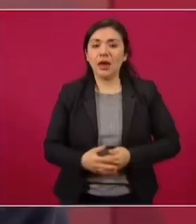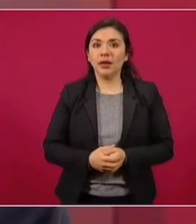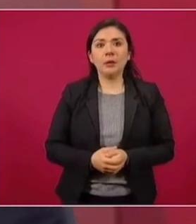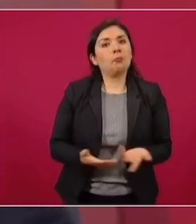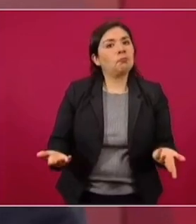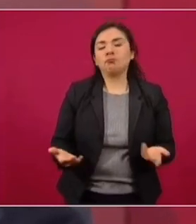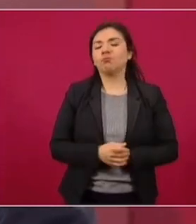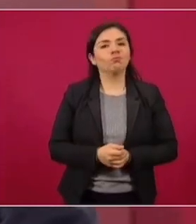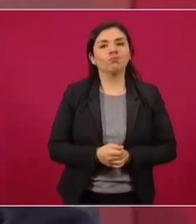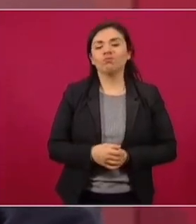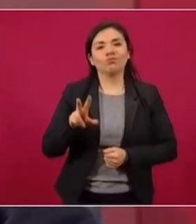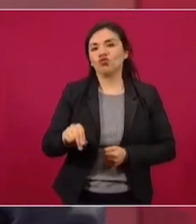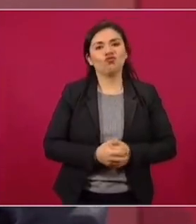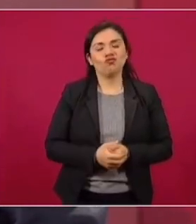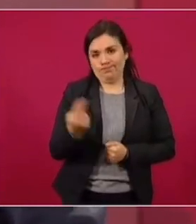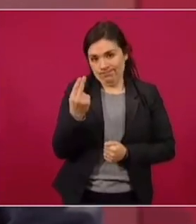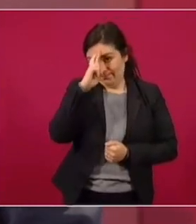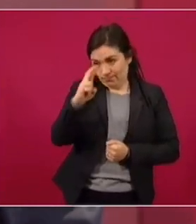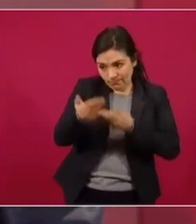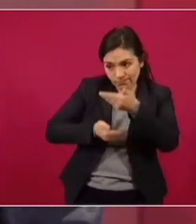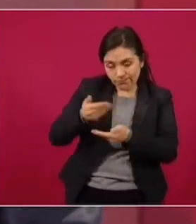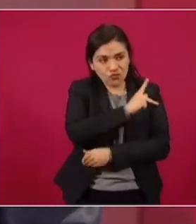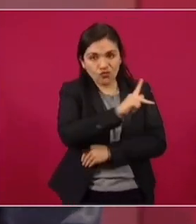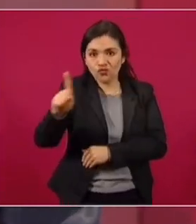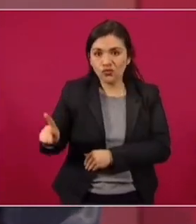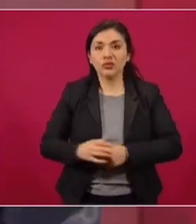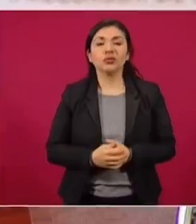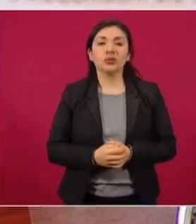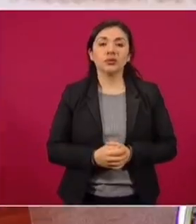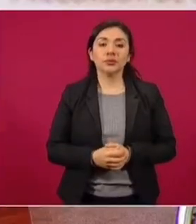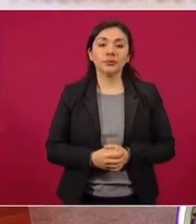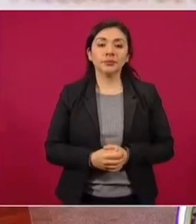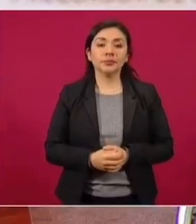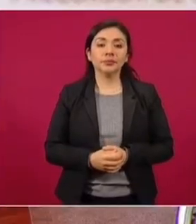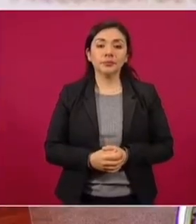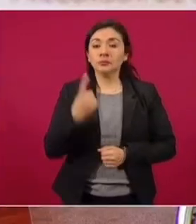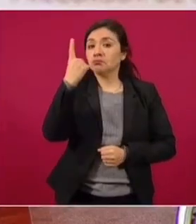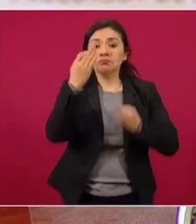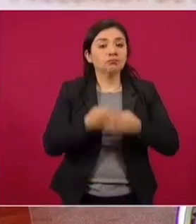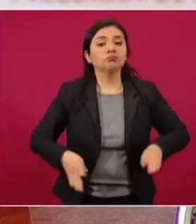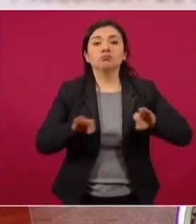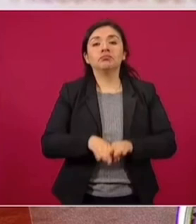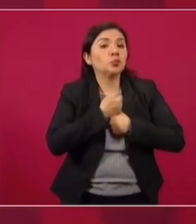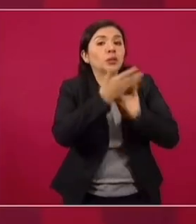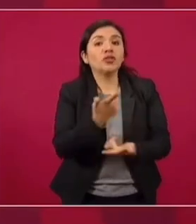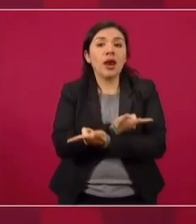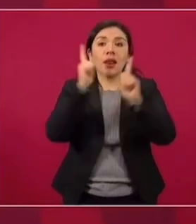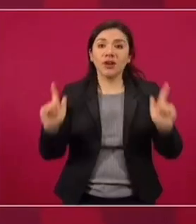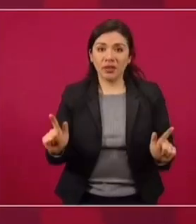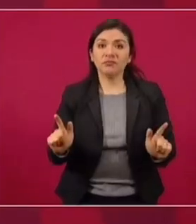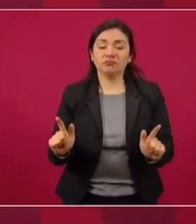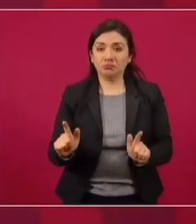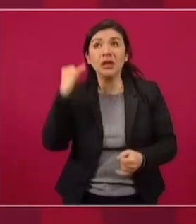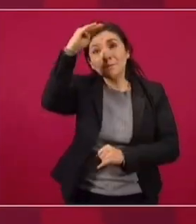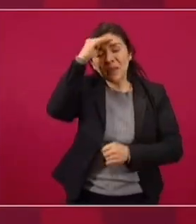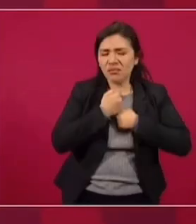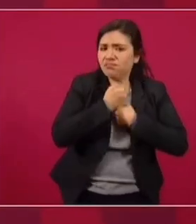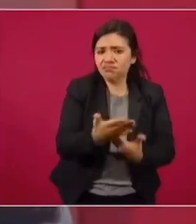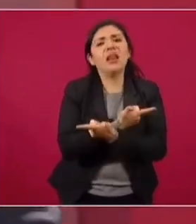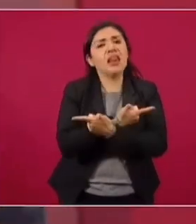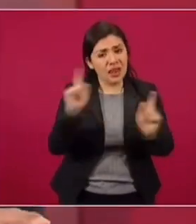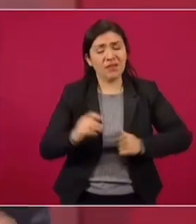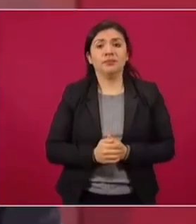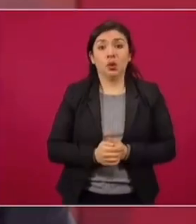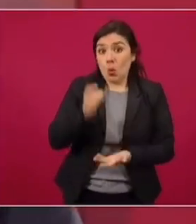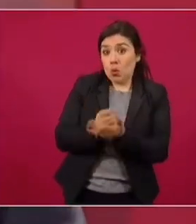No, vamos respetándonos todos y pongamos por delante la libertad de expresión y la libre manifestación de las ideas. Y la